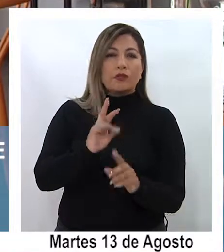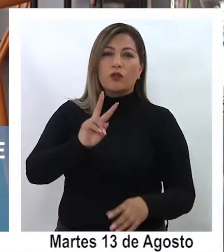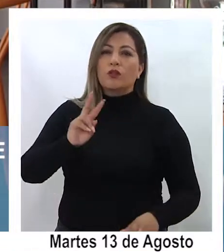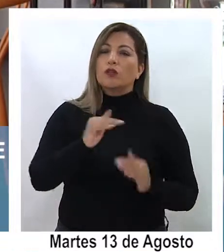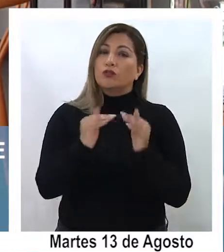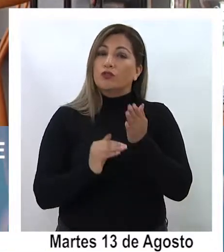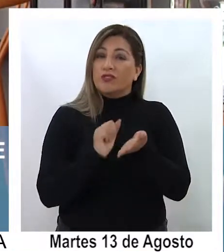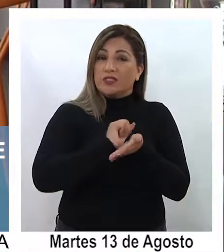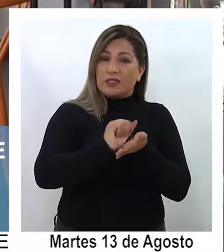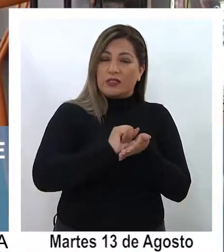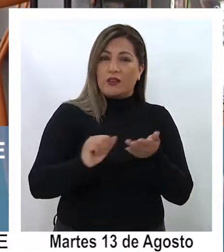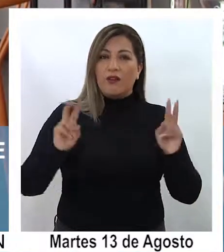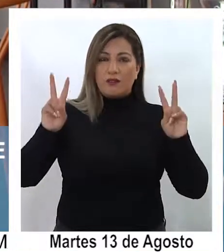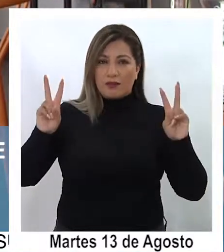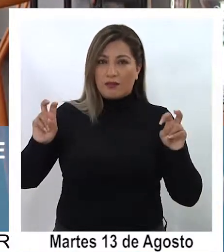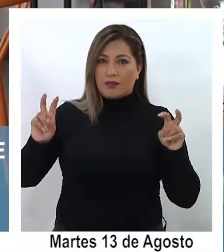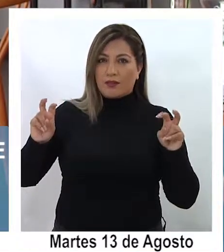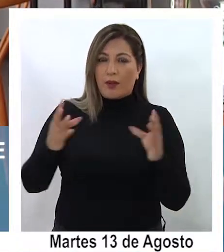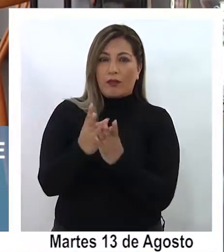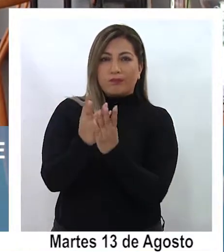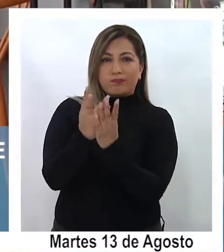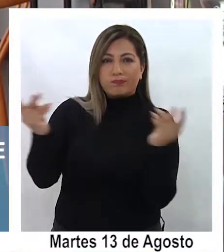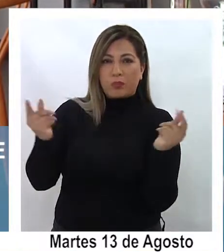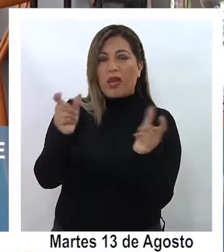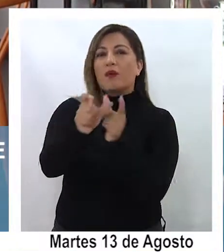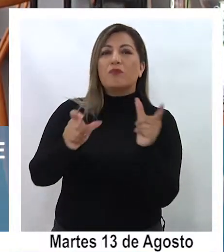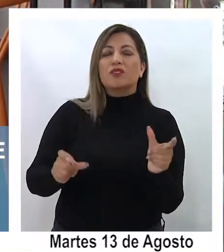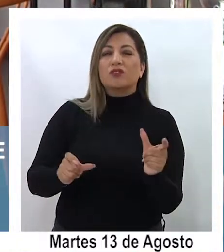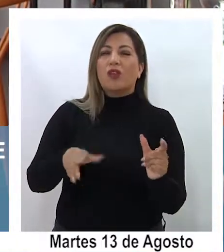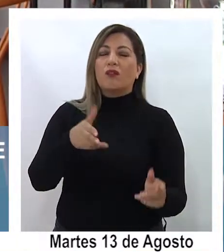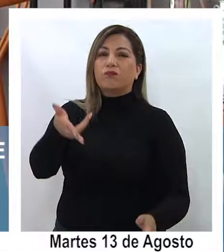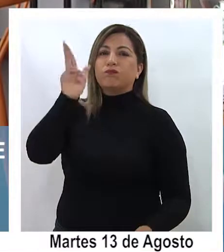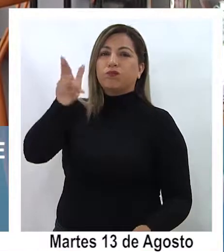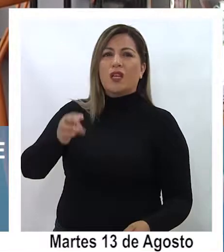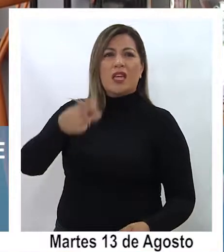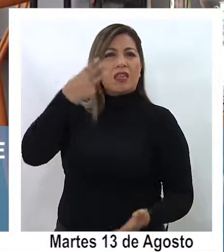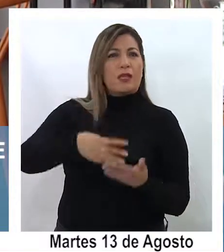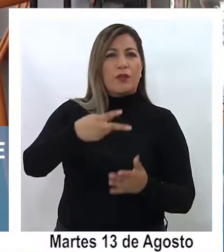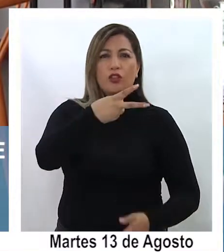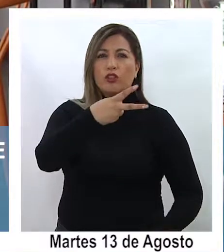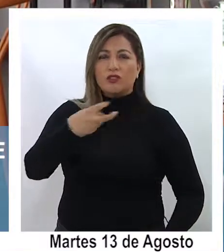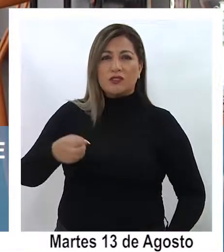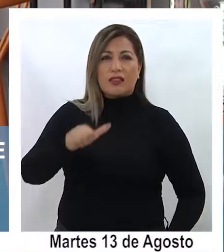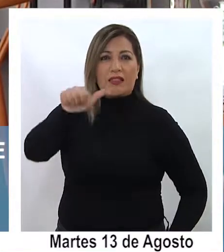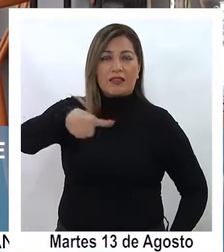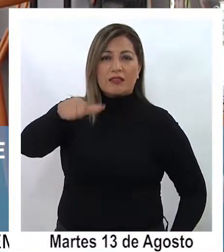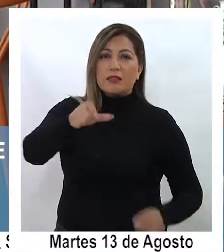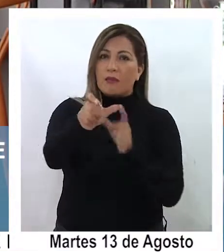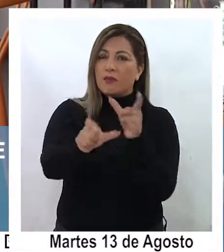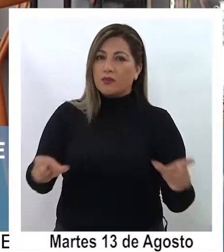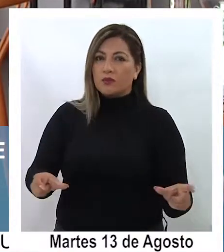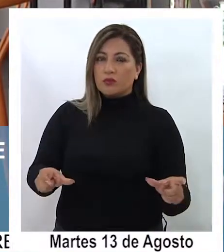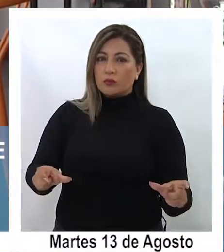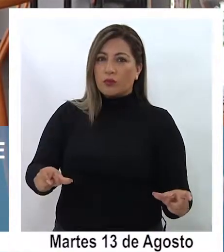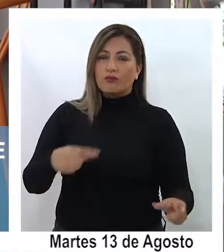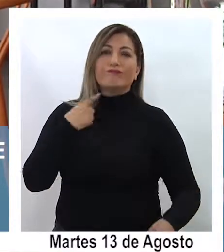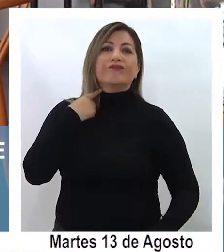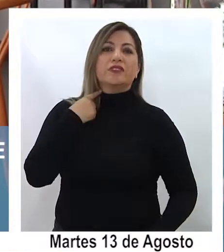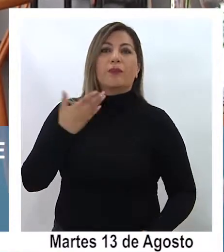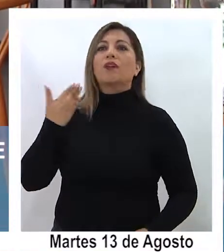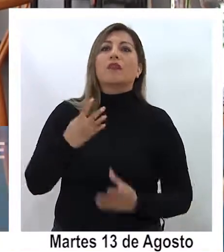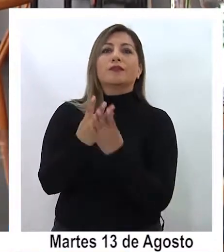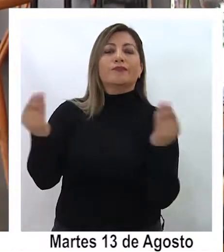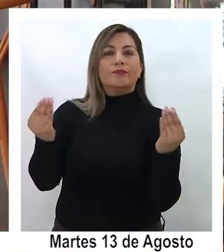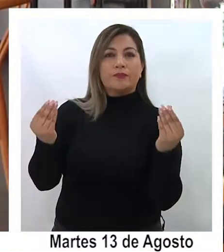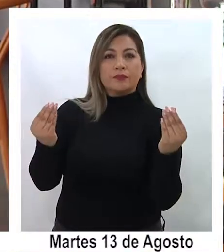subsecretaría en torno a los casos de desaparición forzosa y ejecución política son 3.216 víctimas calificadas y